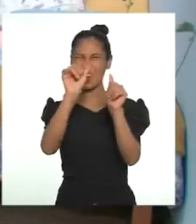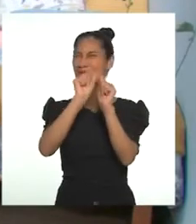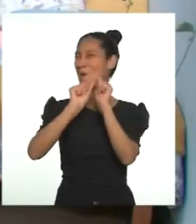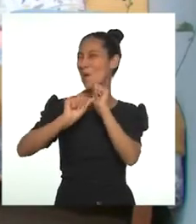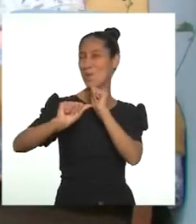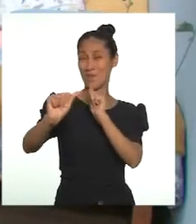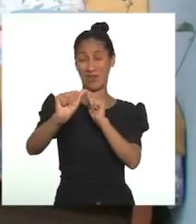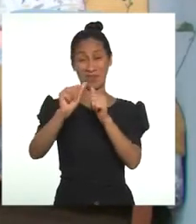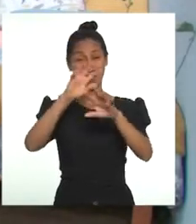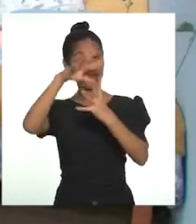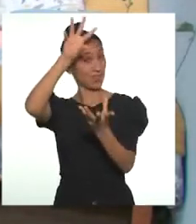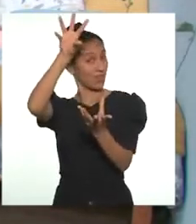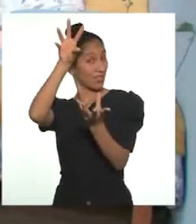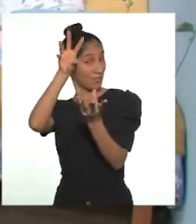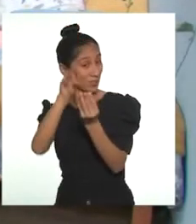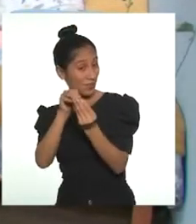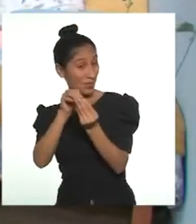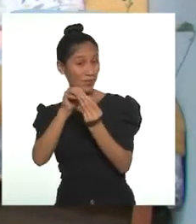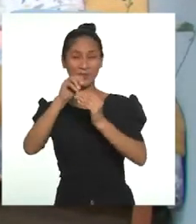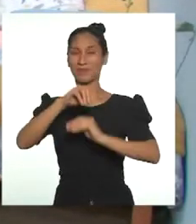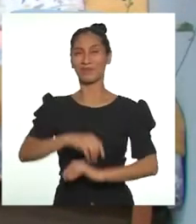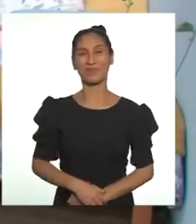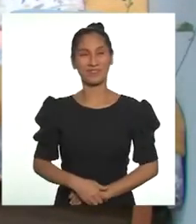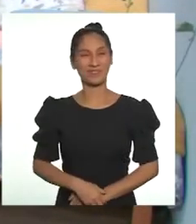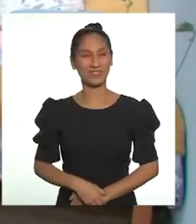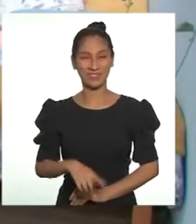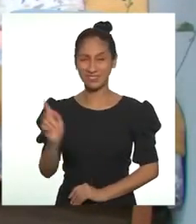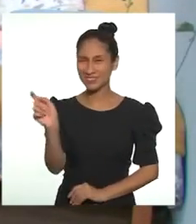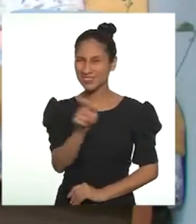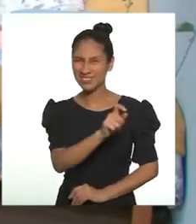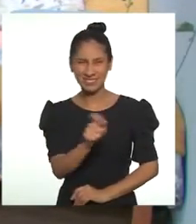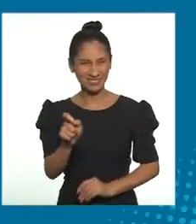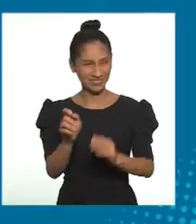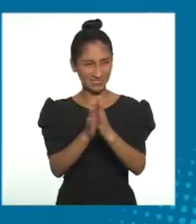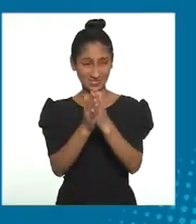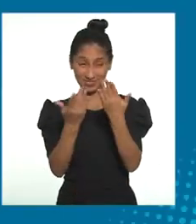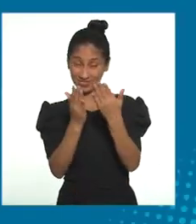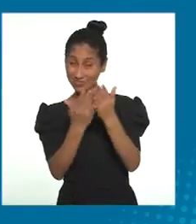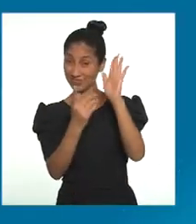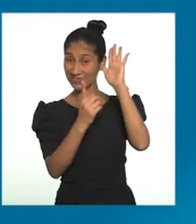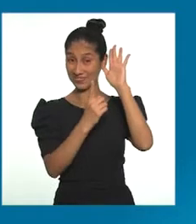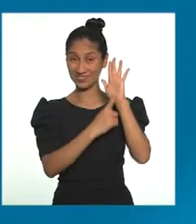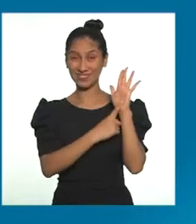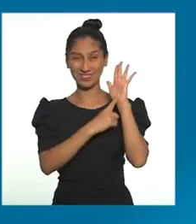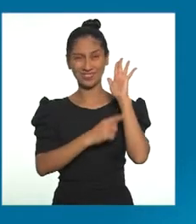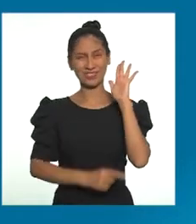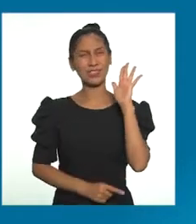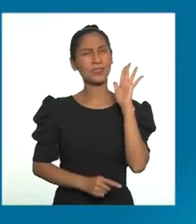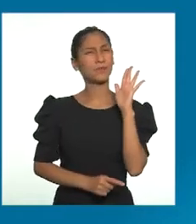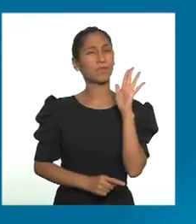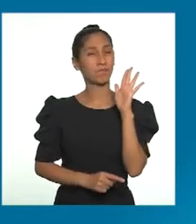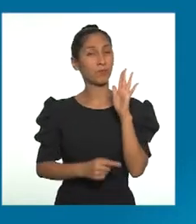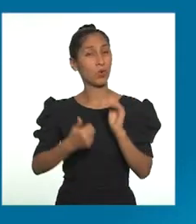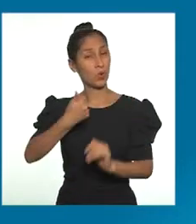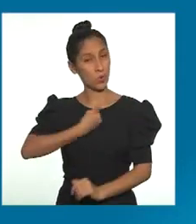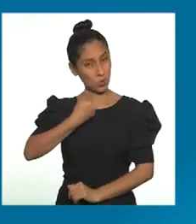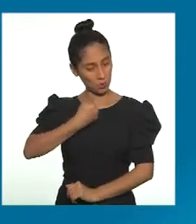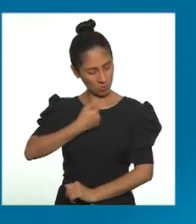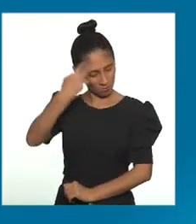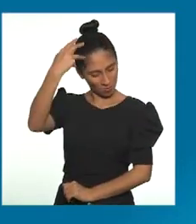y resumiendo un poco, trabajar nuestra